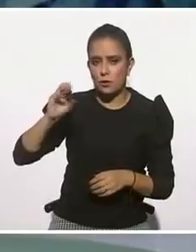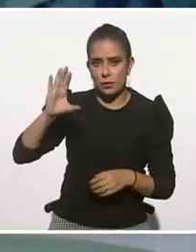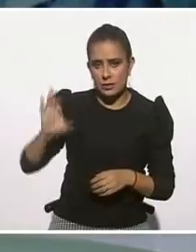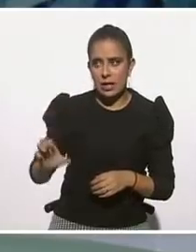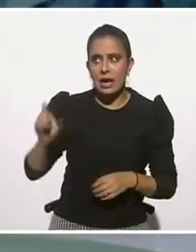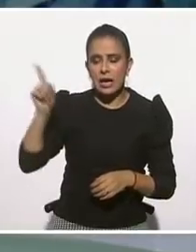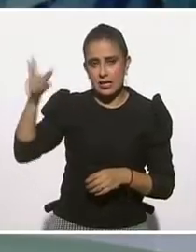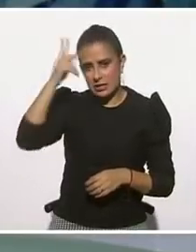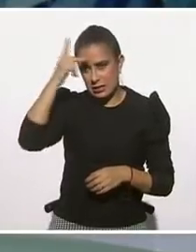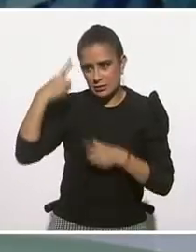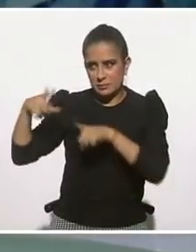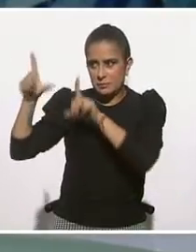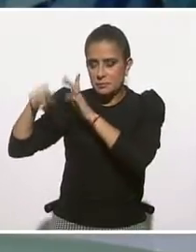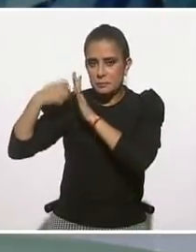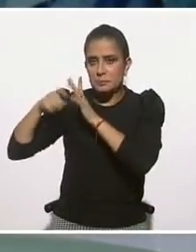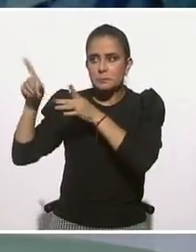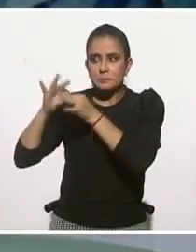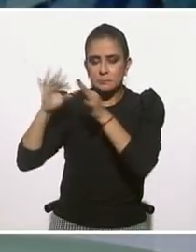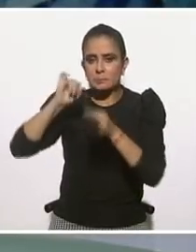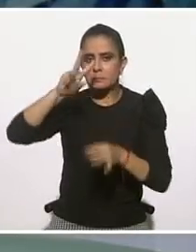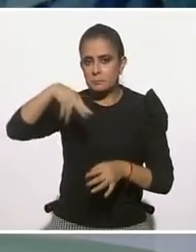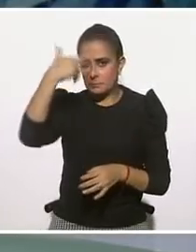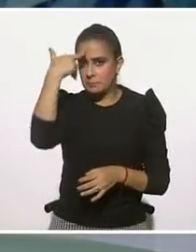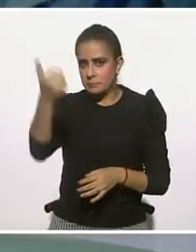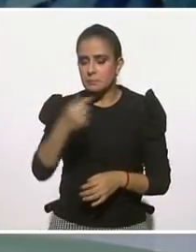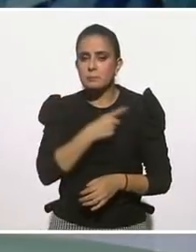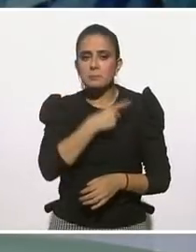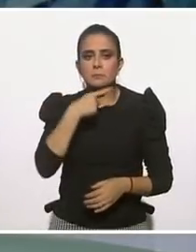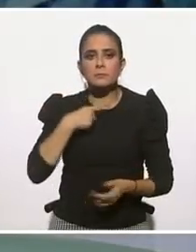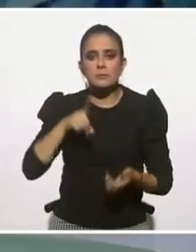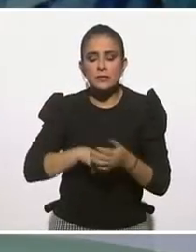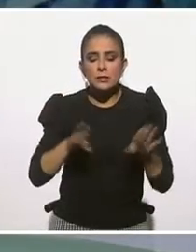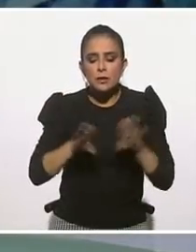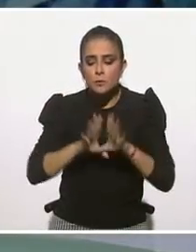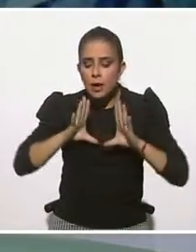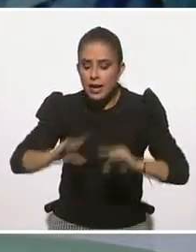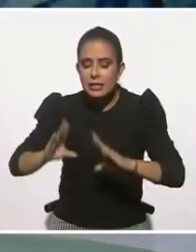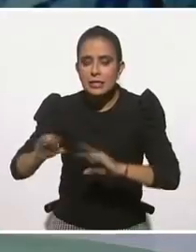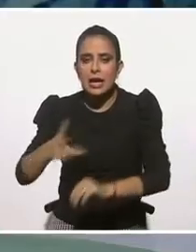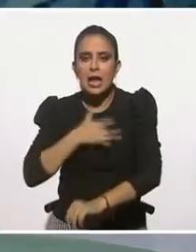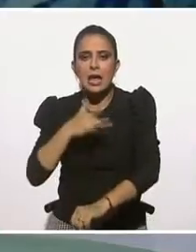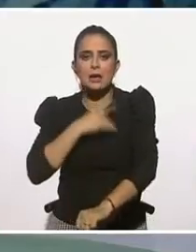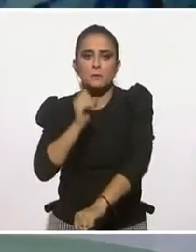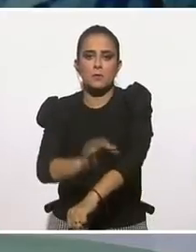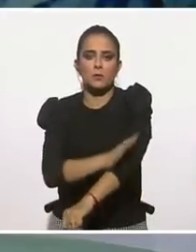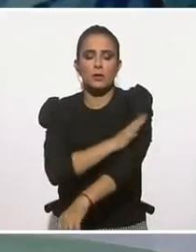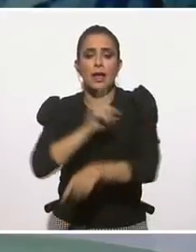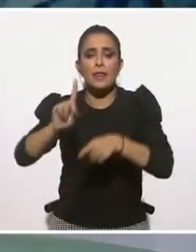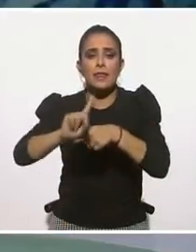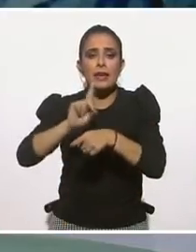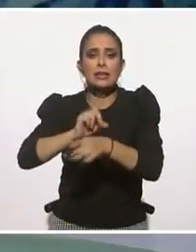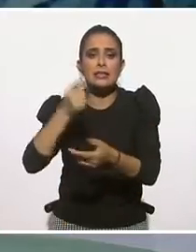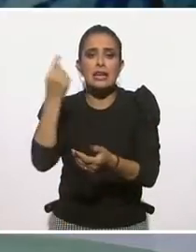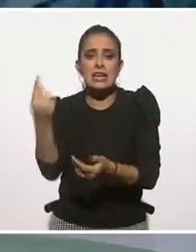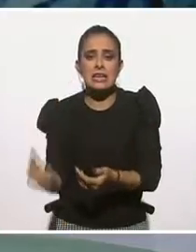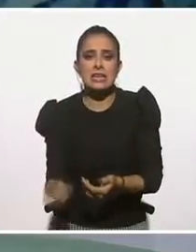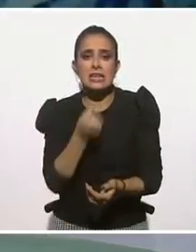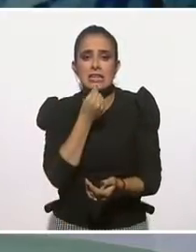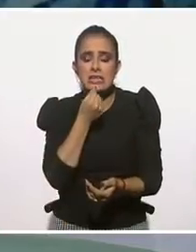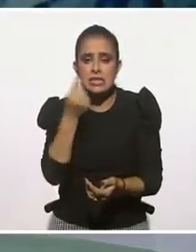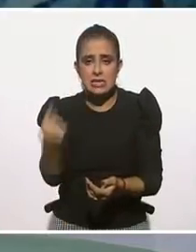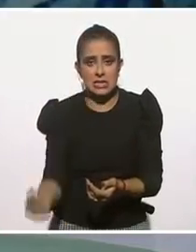importante porque está hablando de una alfabetización emocional desde niños. O sea, que